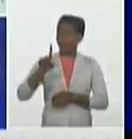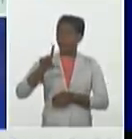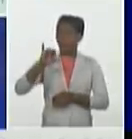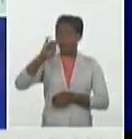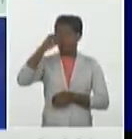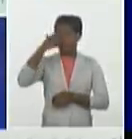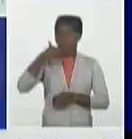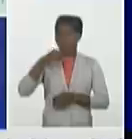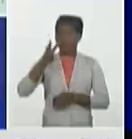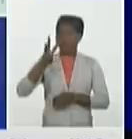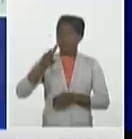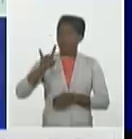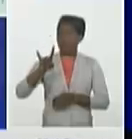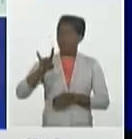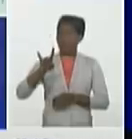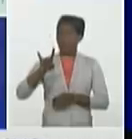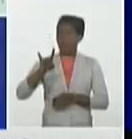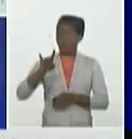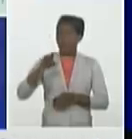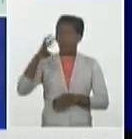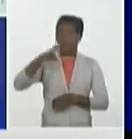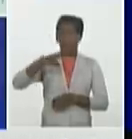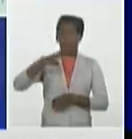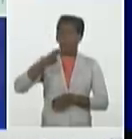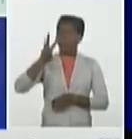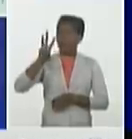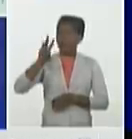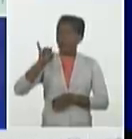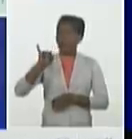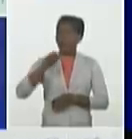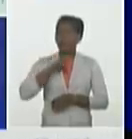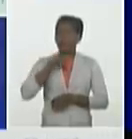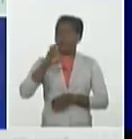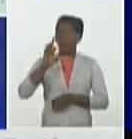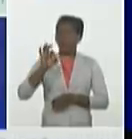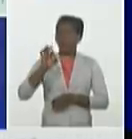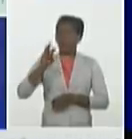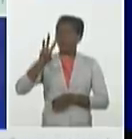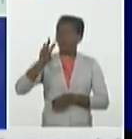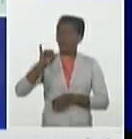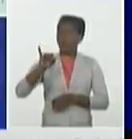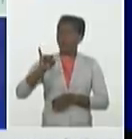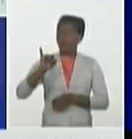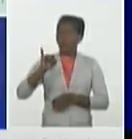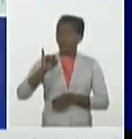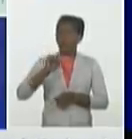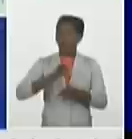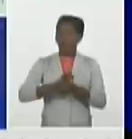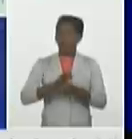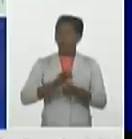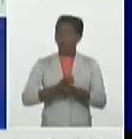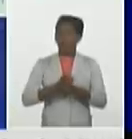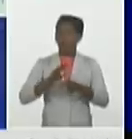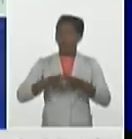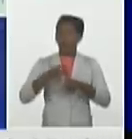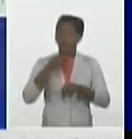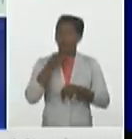Marianao 36 Cerro 36 Arroyo Naranjo y Habana Vieja 35 cada uno